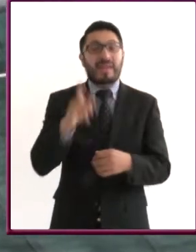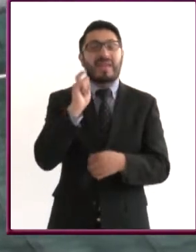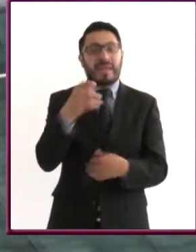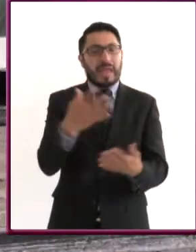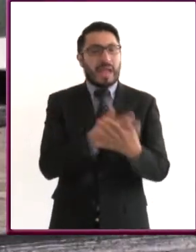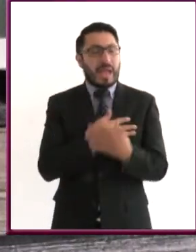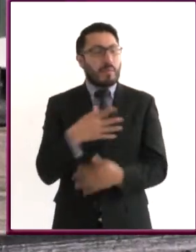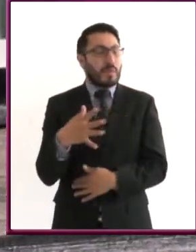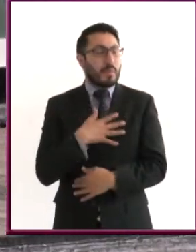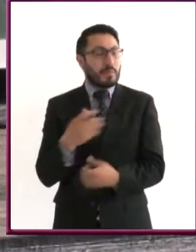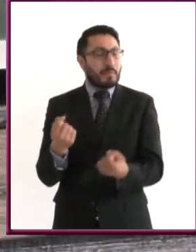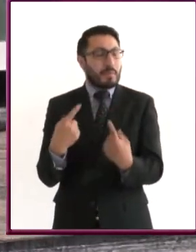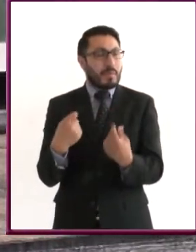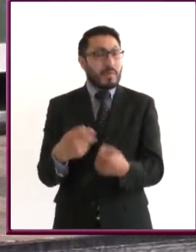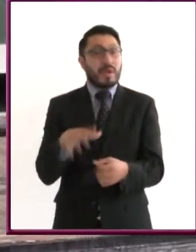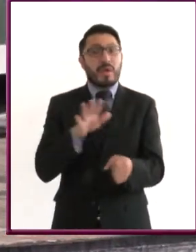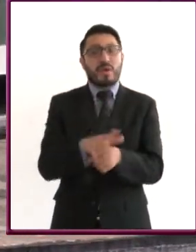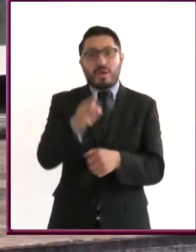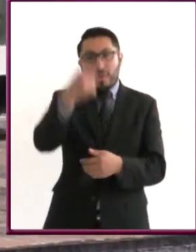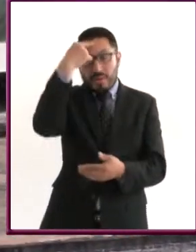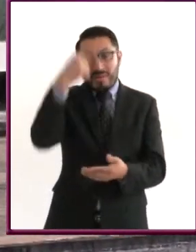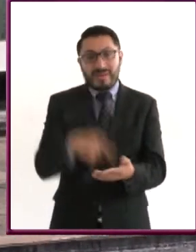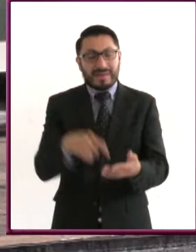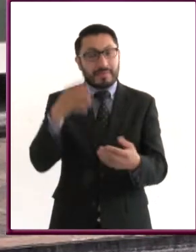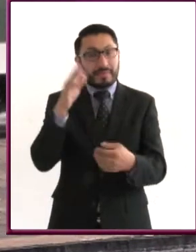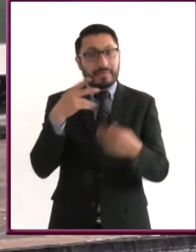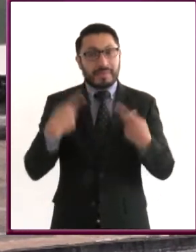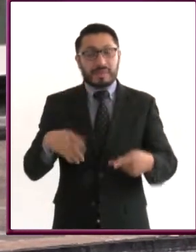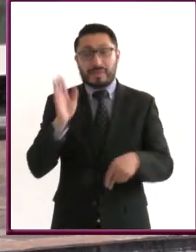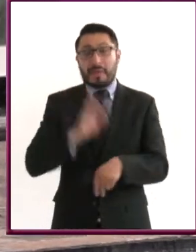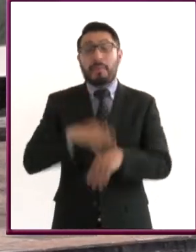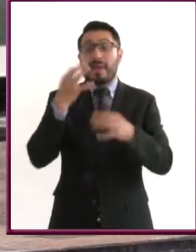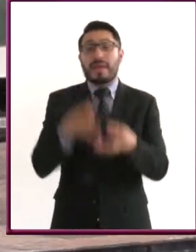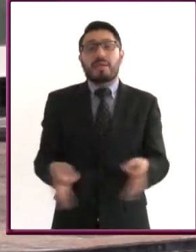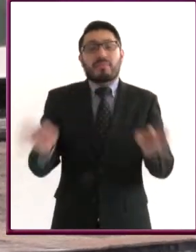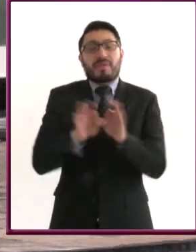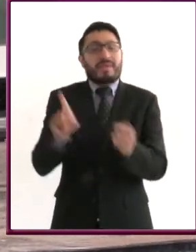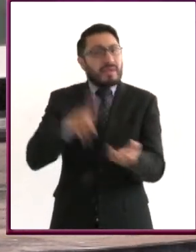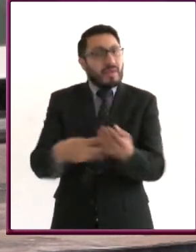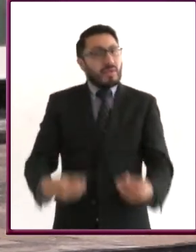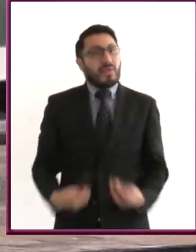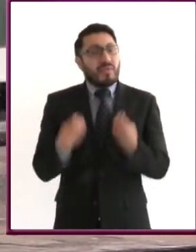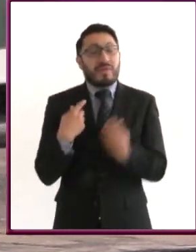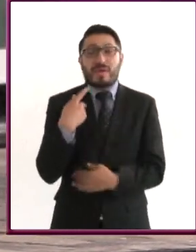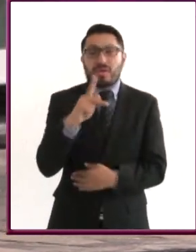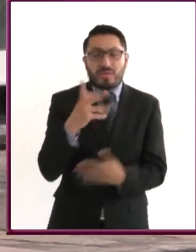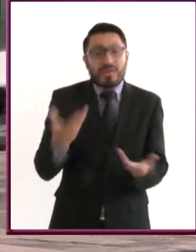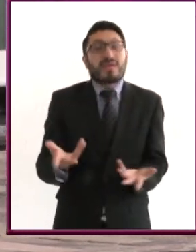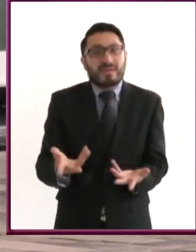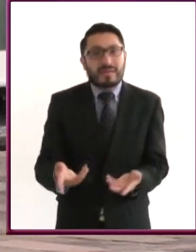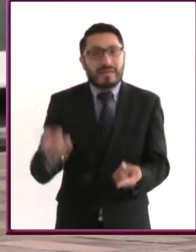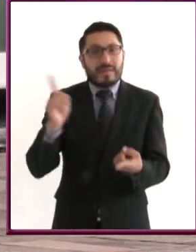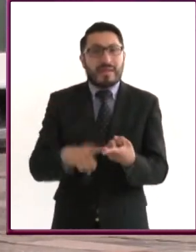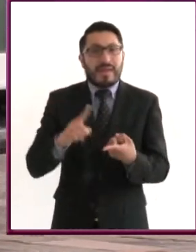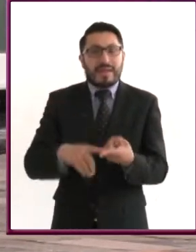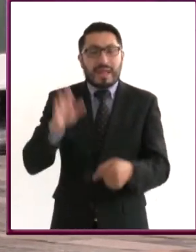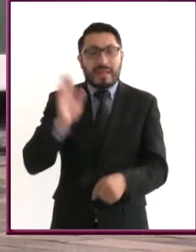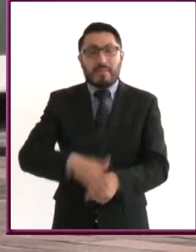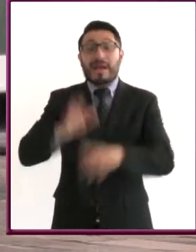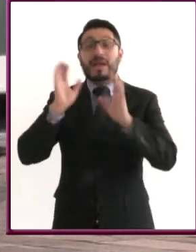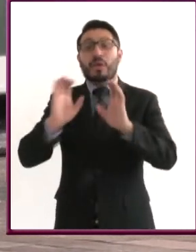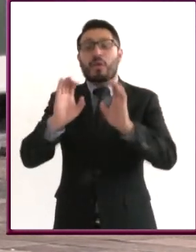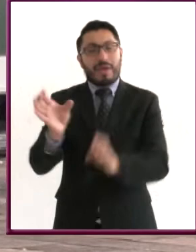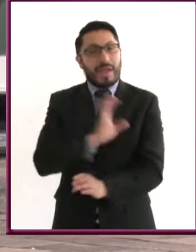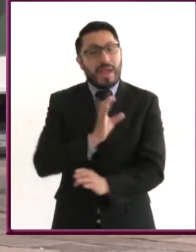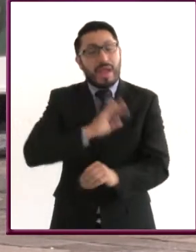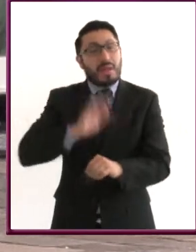propio. ¿Cuál consideras que debes ser la persona más importante de tu vida? ¿A quién debes procurar y querer más que a nadie?